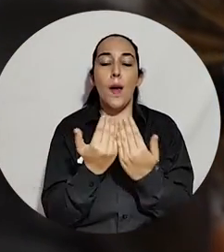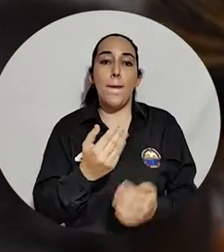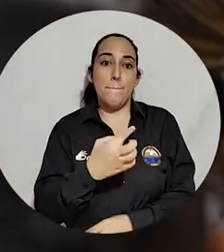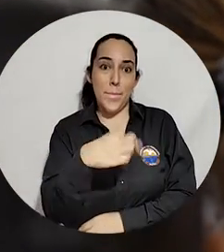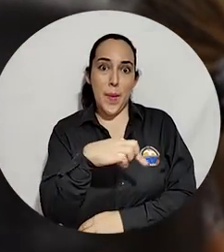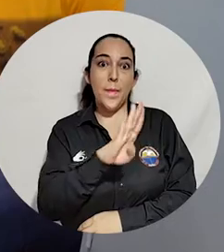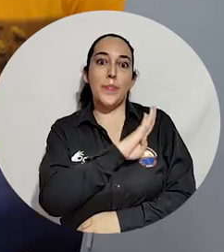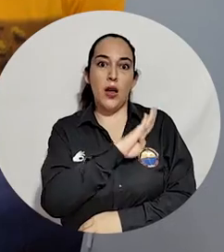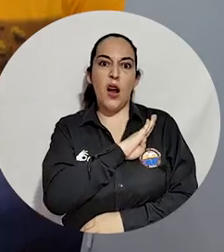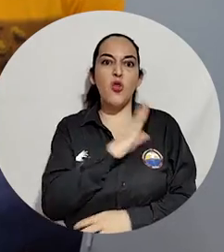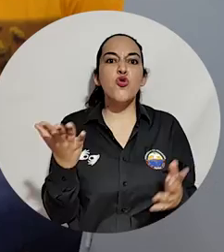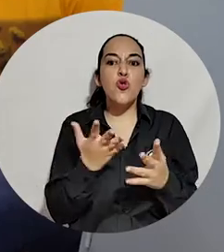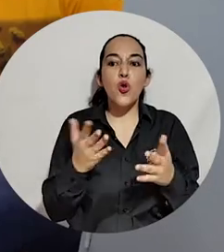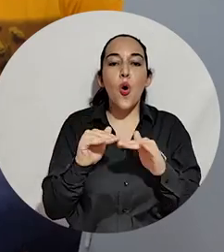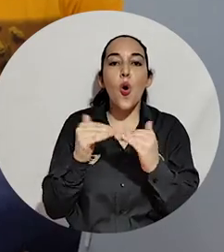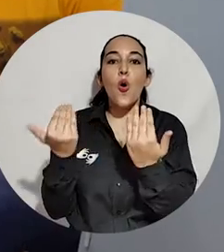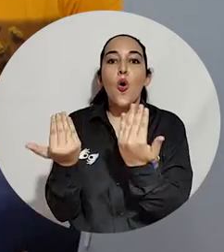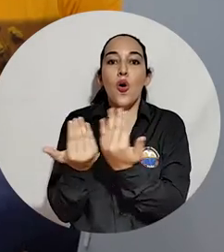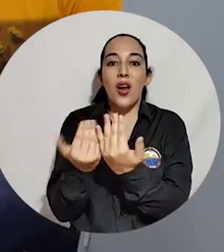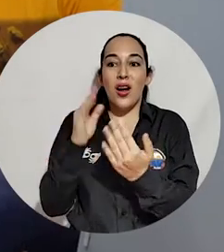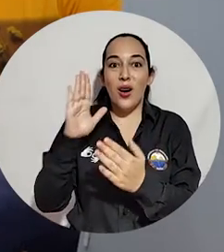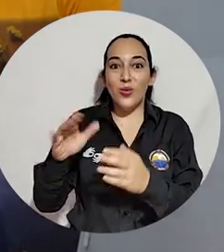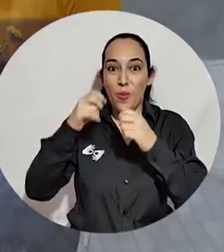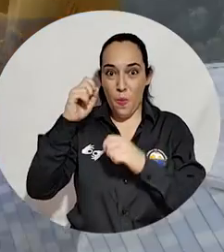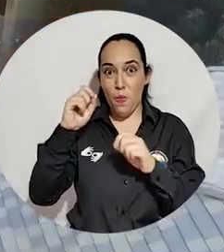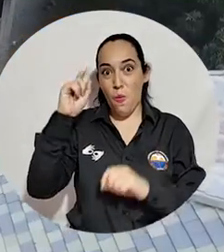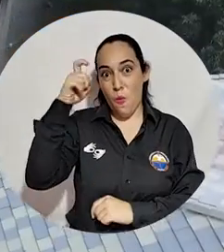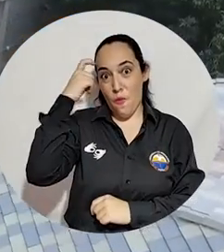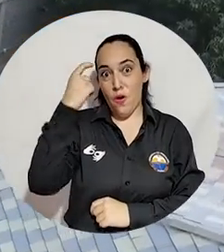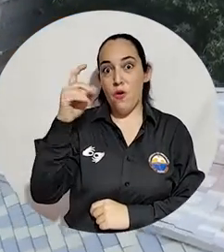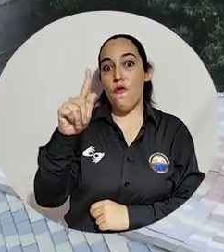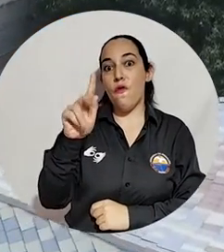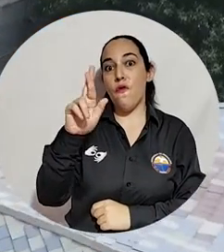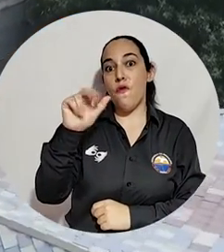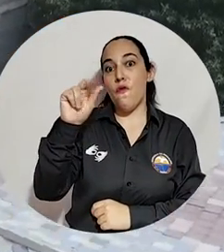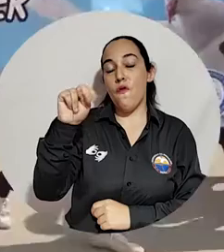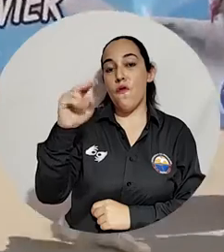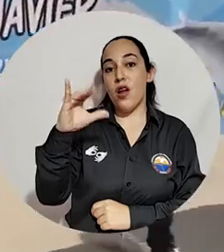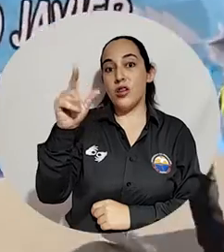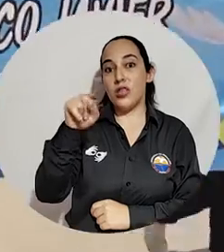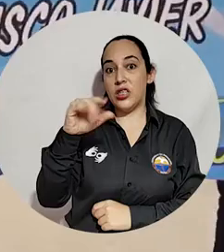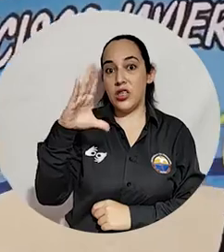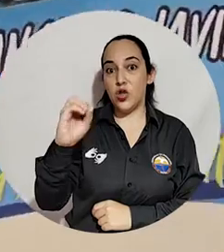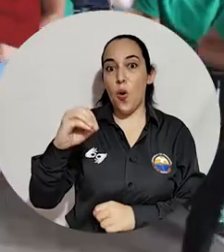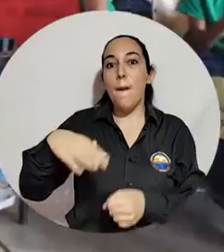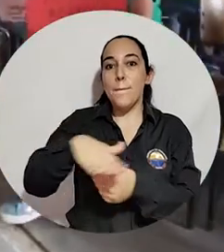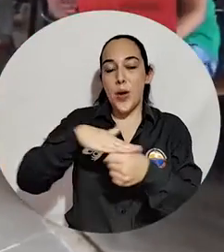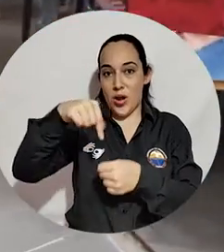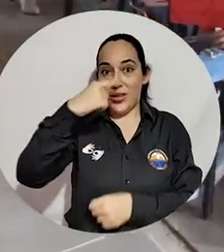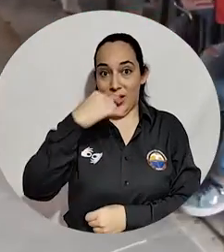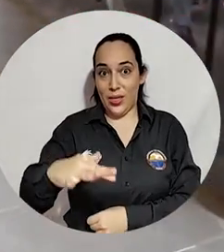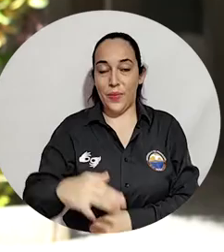primaria y secundaria y en esta ocasión llegó a la Institución Educativa Distrital San Francisco Javier en el barrio Garagoa de Santa